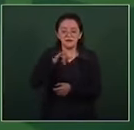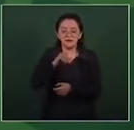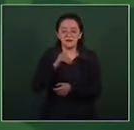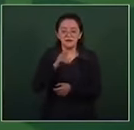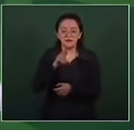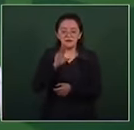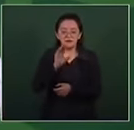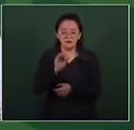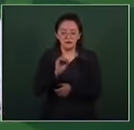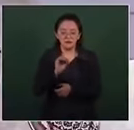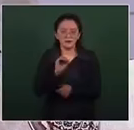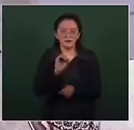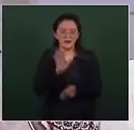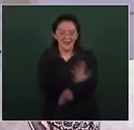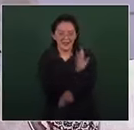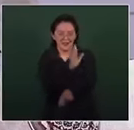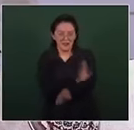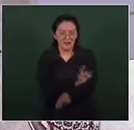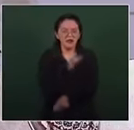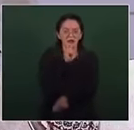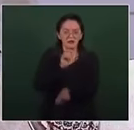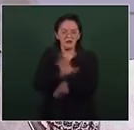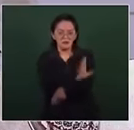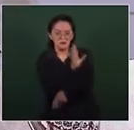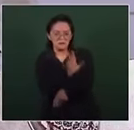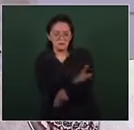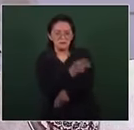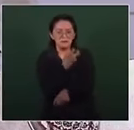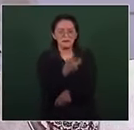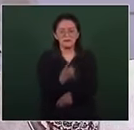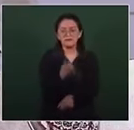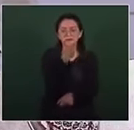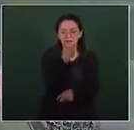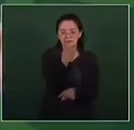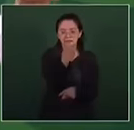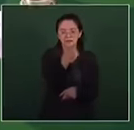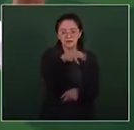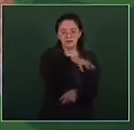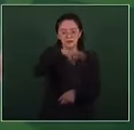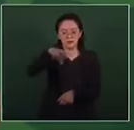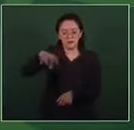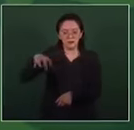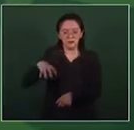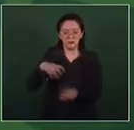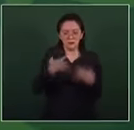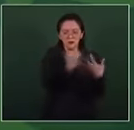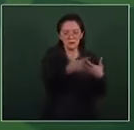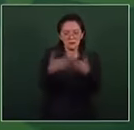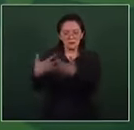están operando con una o con dos,